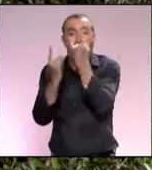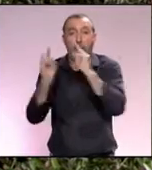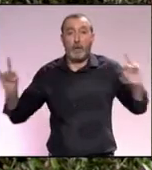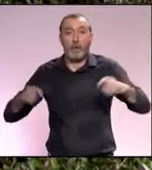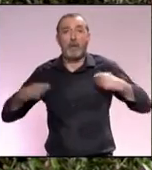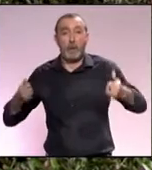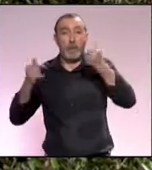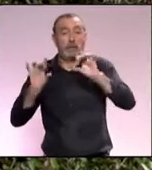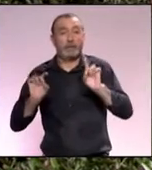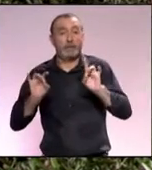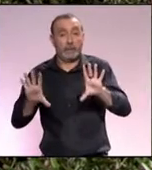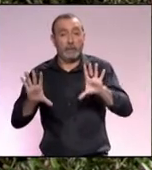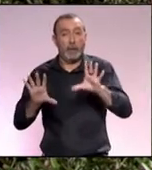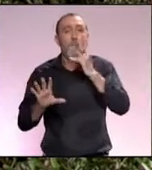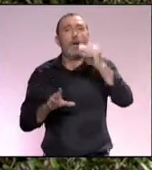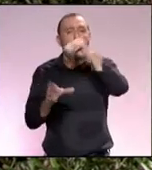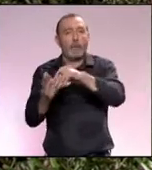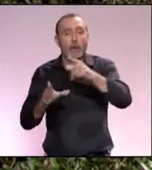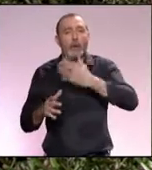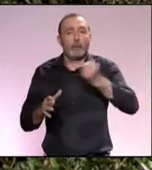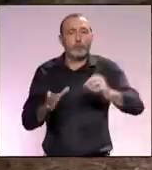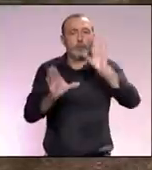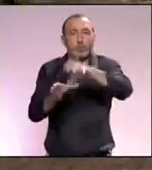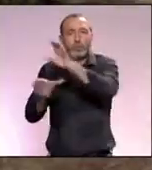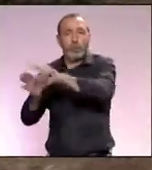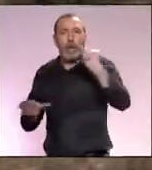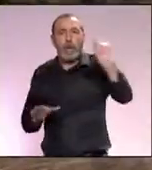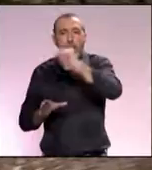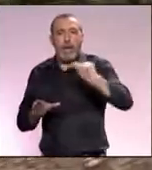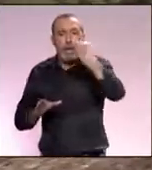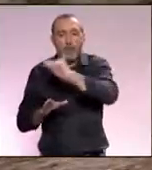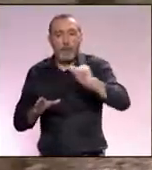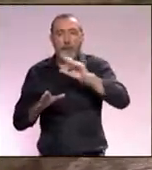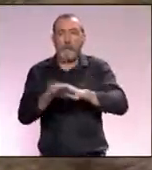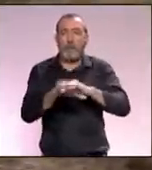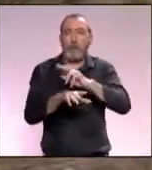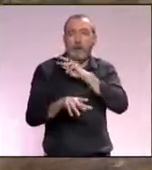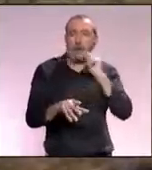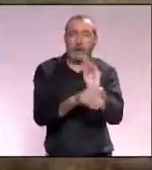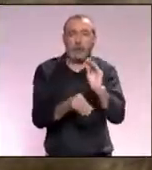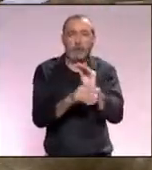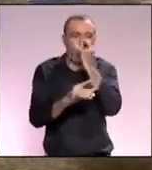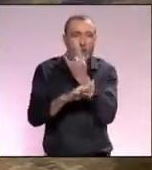naturales, el Ayuntamiento ha instalado varias colmenas urbanas de polinización para potenciar la vegetación.